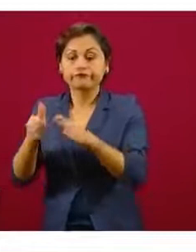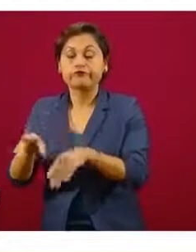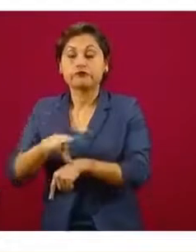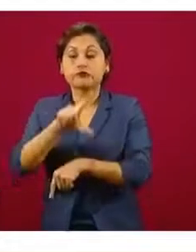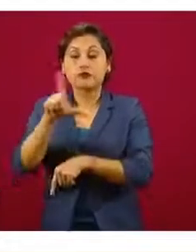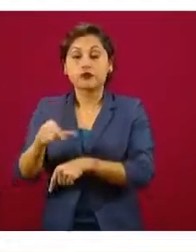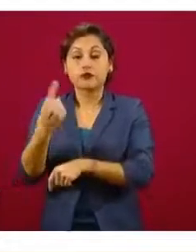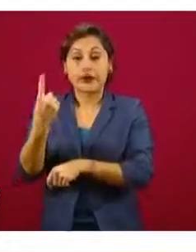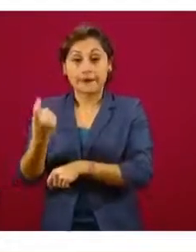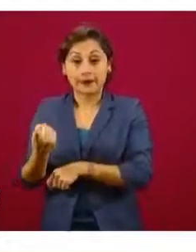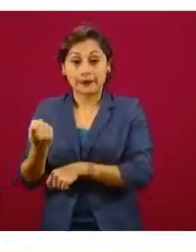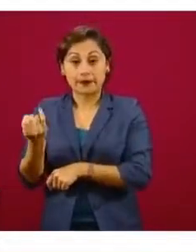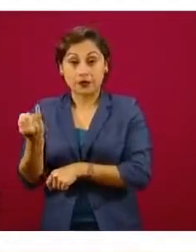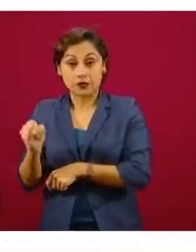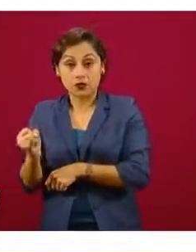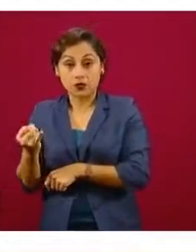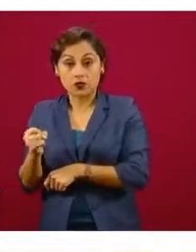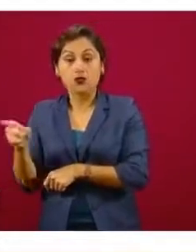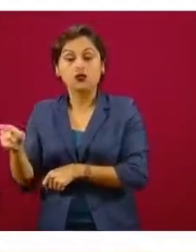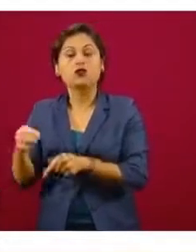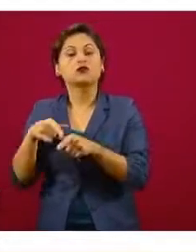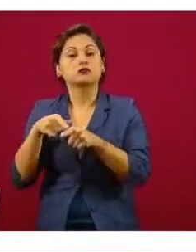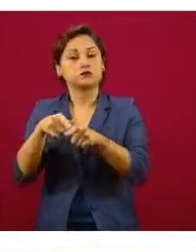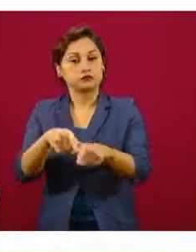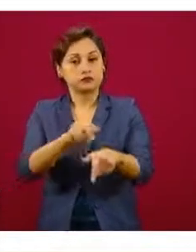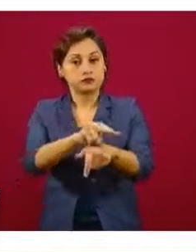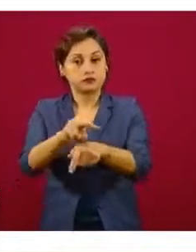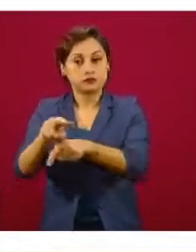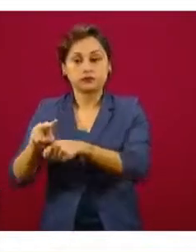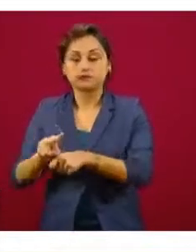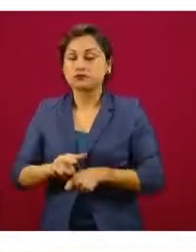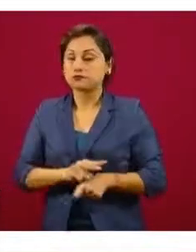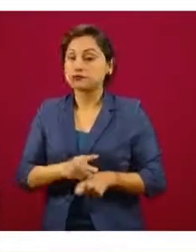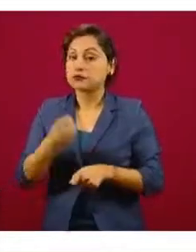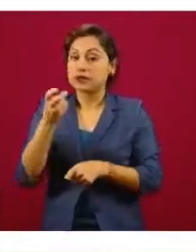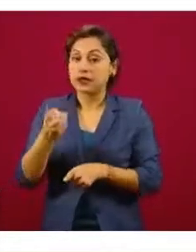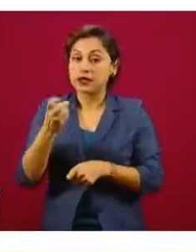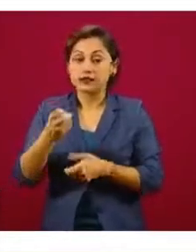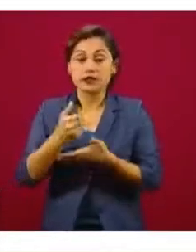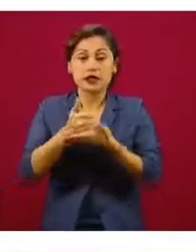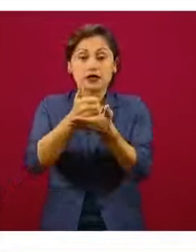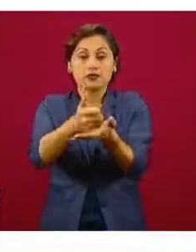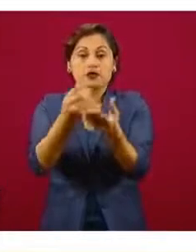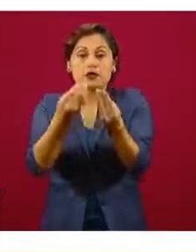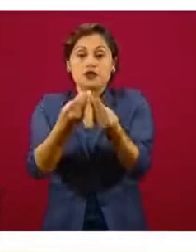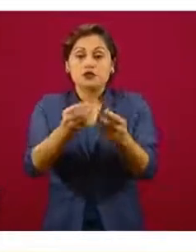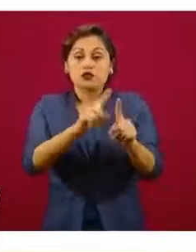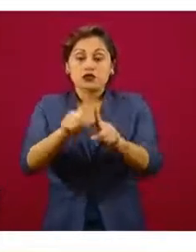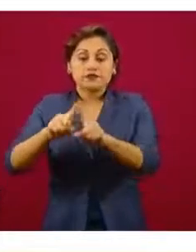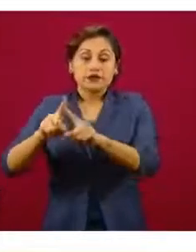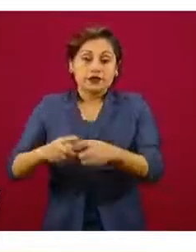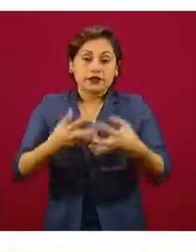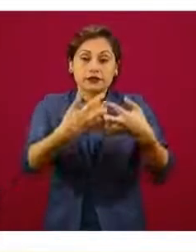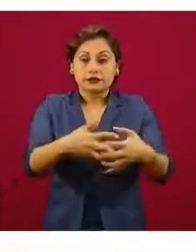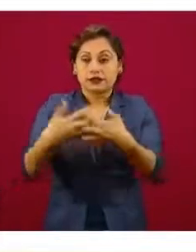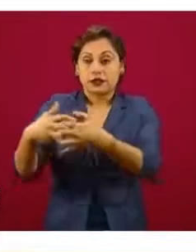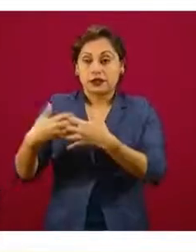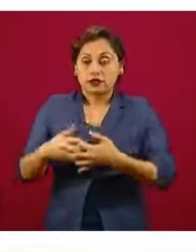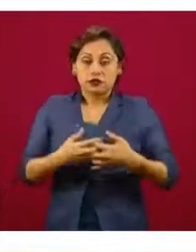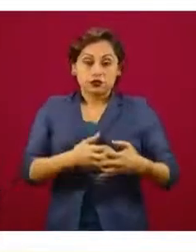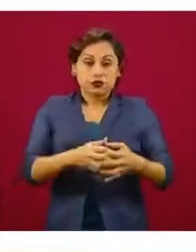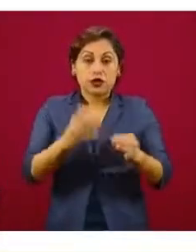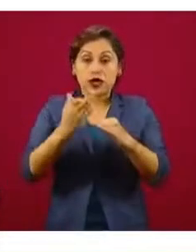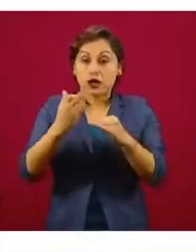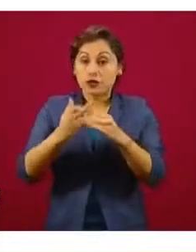Este sistema, este mecanismo va a ser de gran utilidad para el resto de las industrias, incluso para las propias esenciales que están